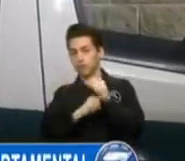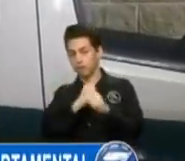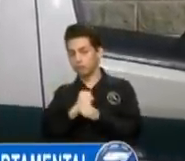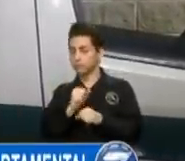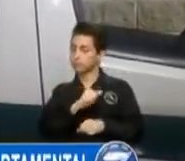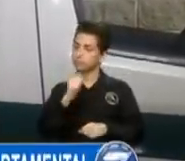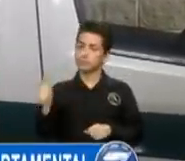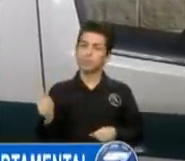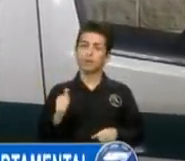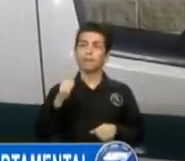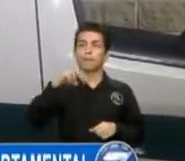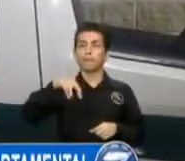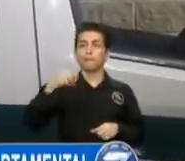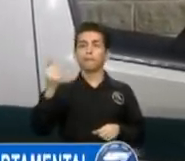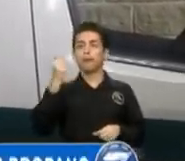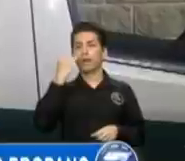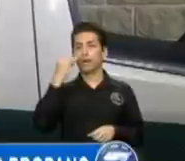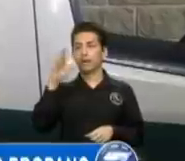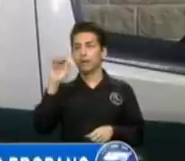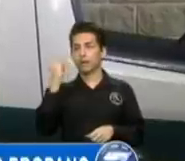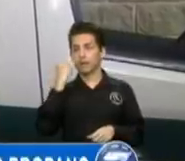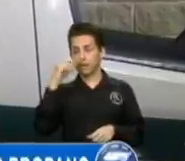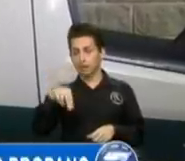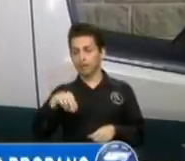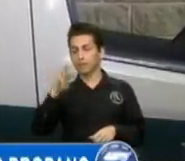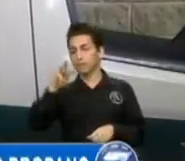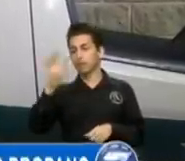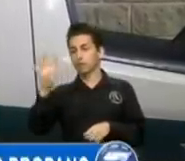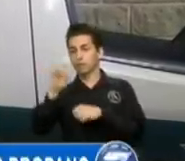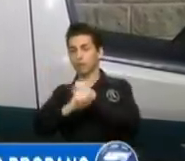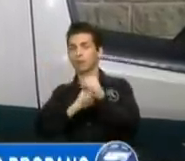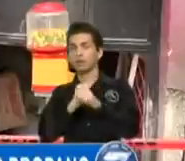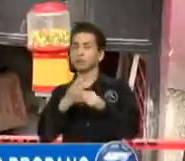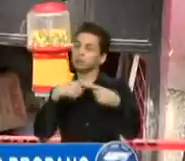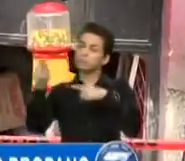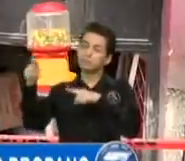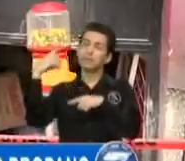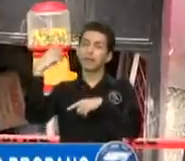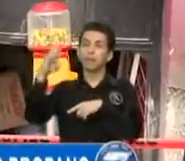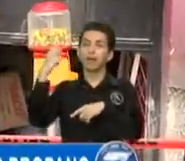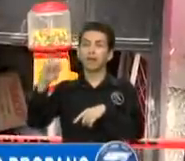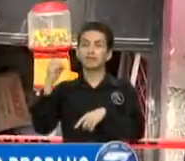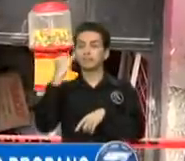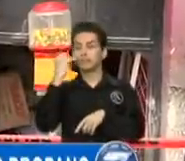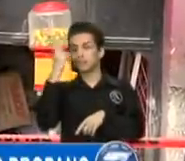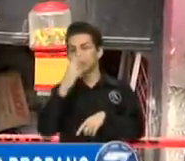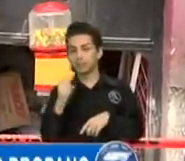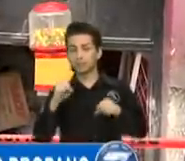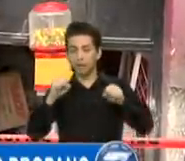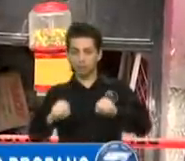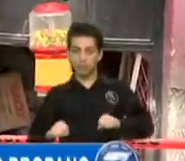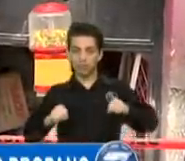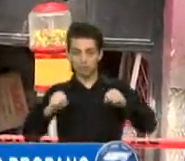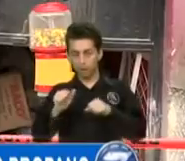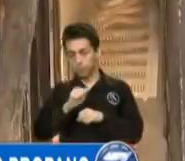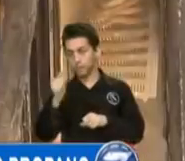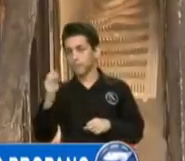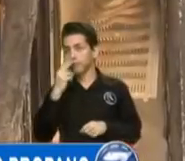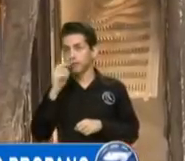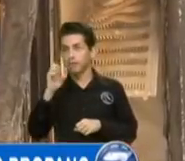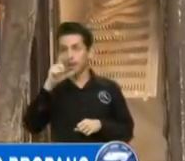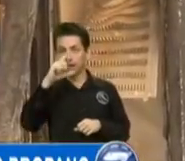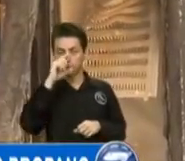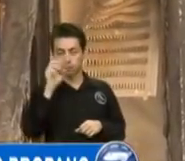24, quienes fueron trasladados a la emergencia del ICE a Matutlán. Así mismo se atiende a Héctor Sáenz, de 36 años, quien es